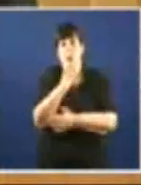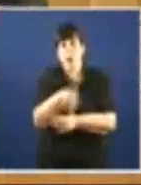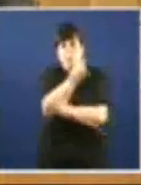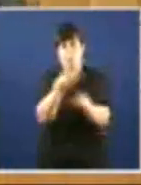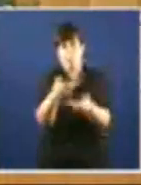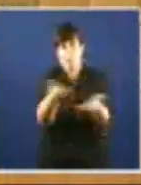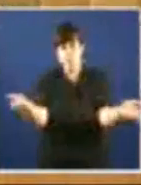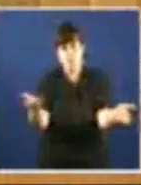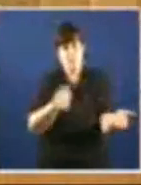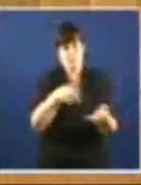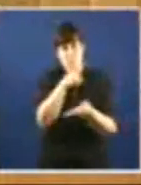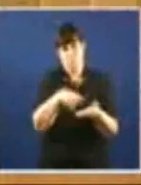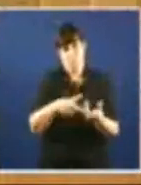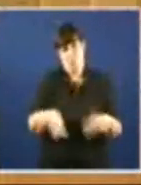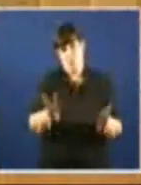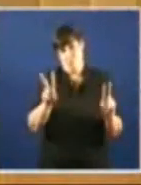máis